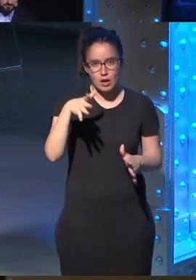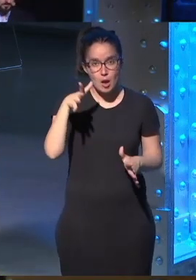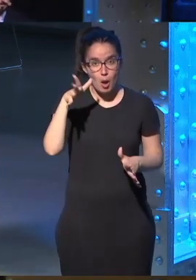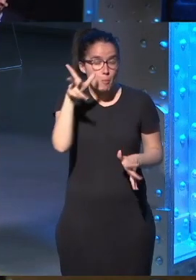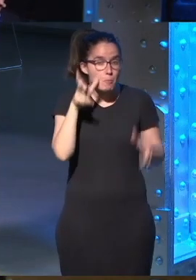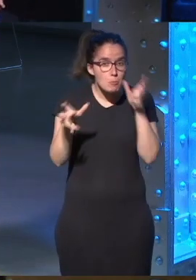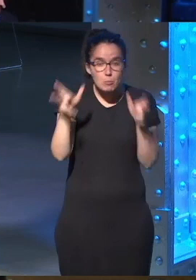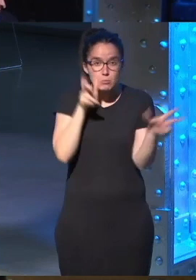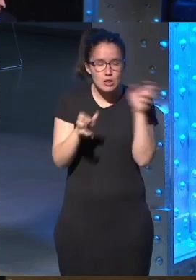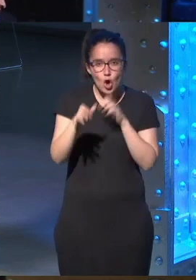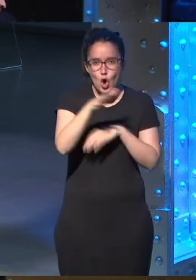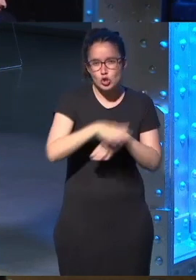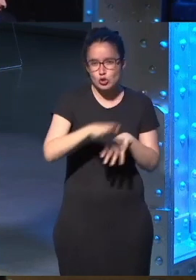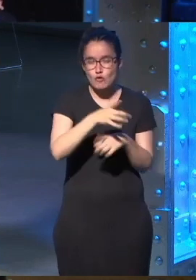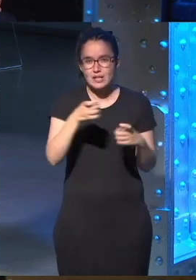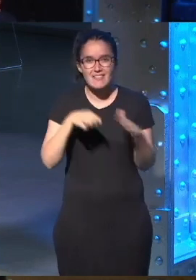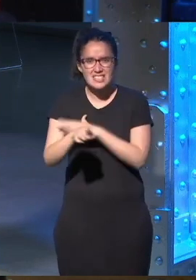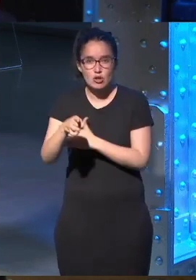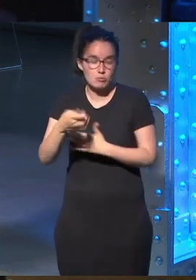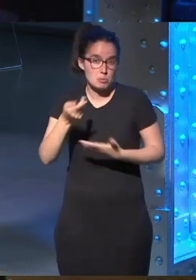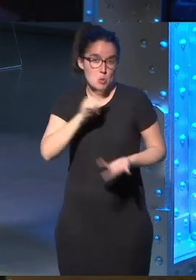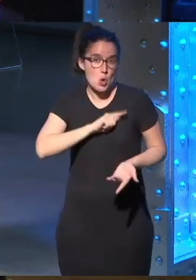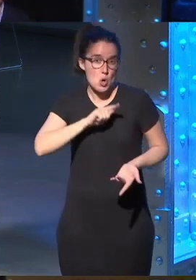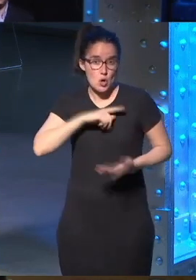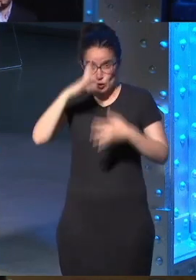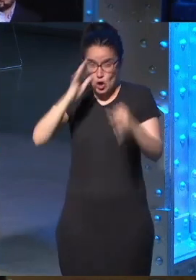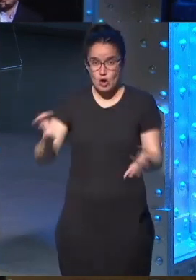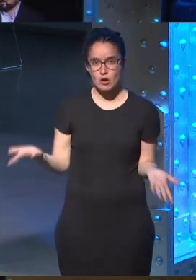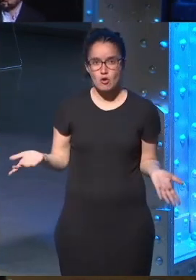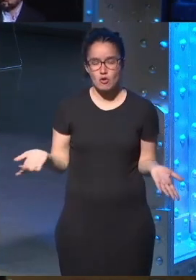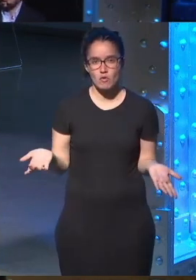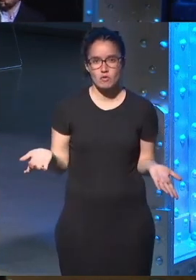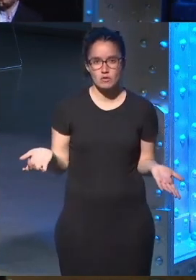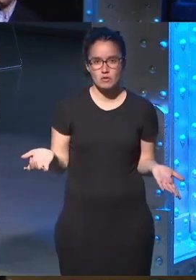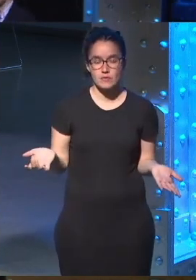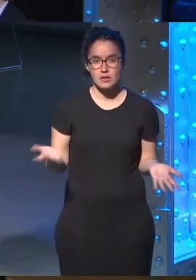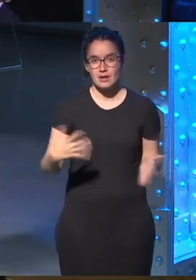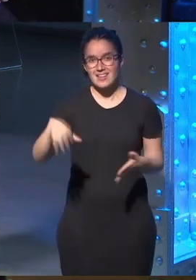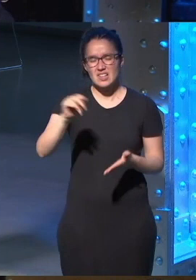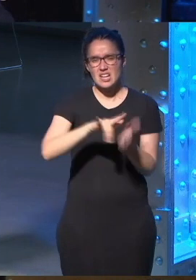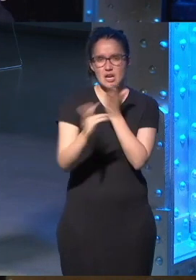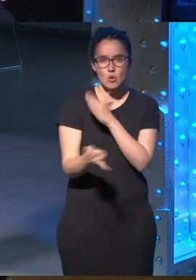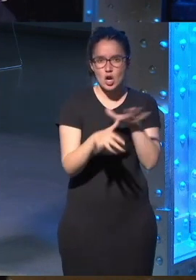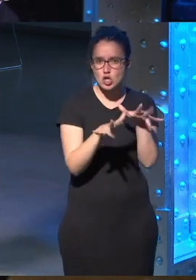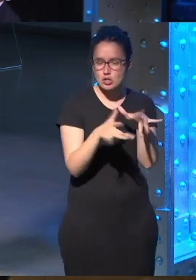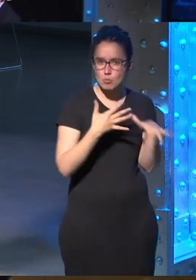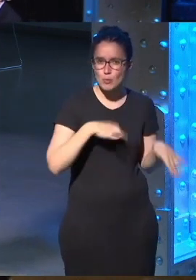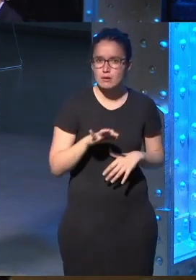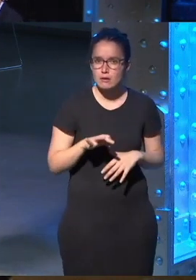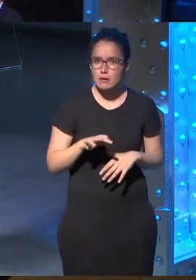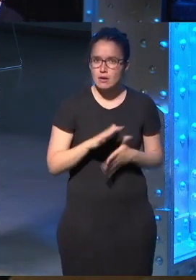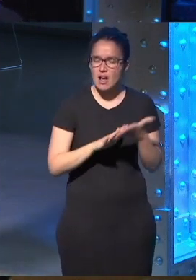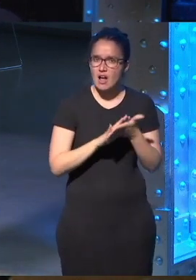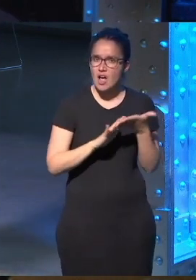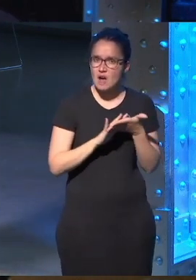otro campo de desarrollar lo que se llama el sentido común, de entender el lenguaje. Los ordenadores son capaces de